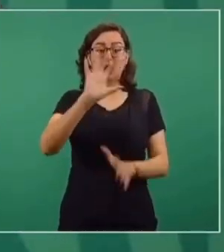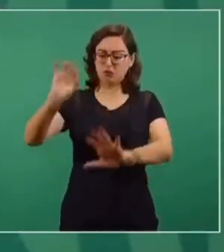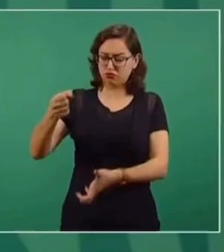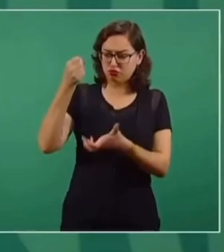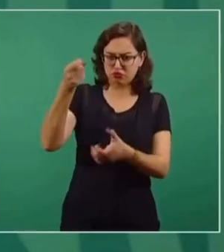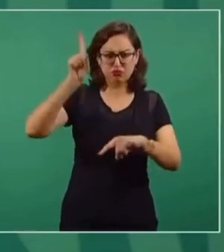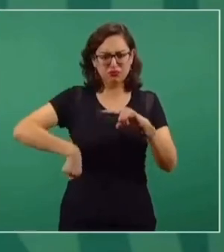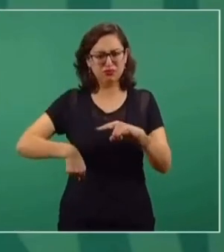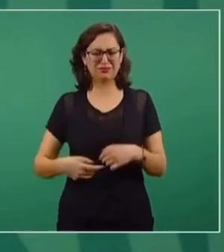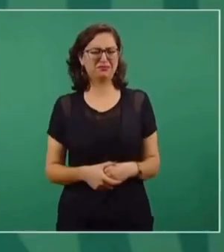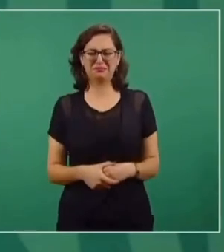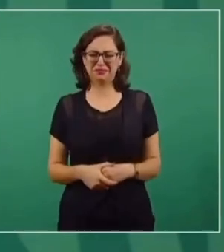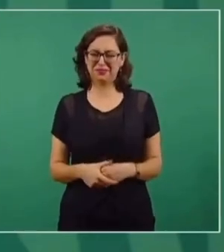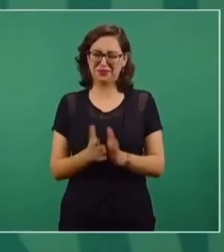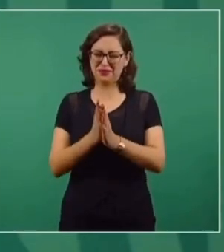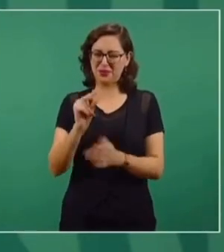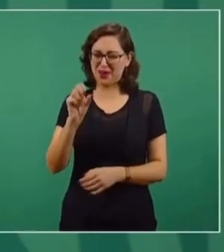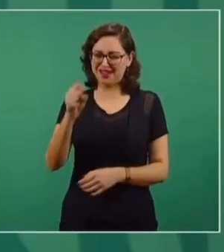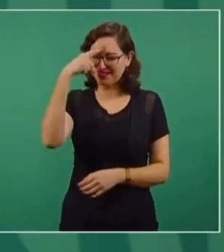No está tan fácil.